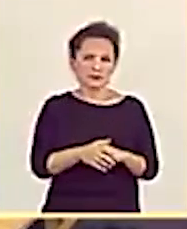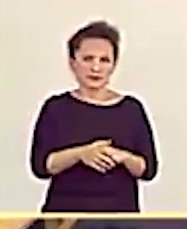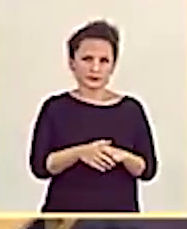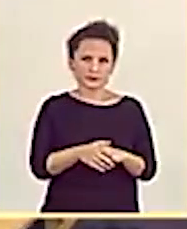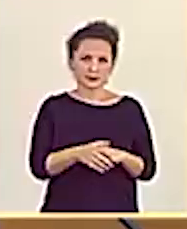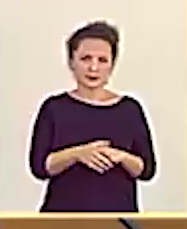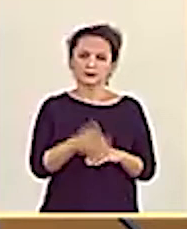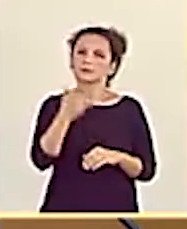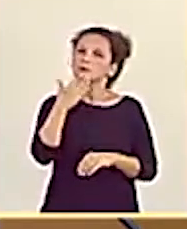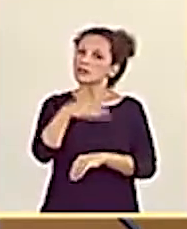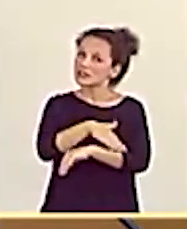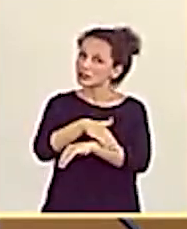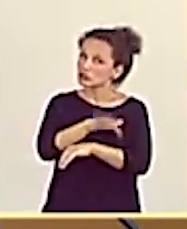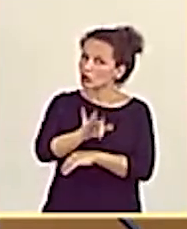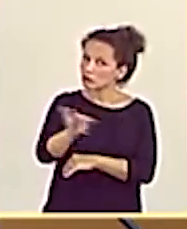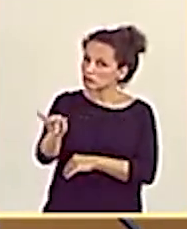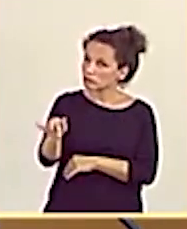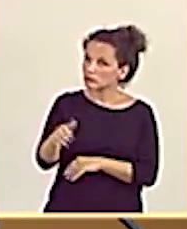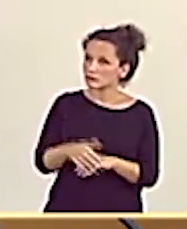Señor ministro.